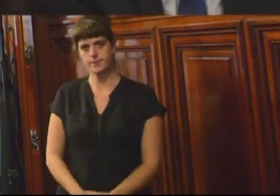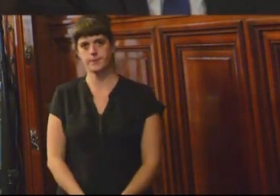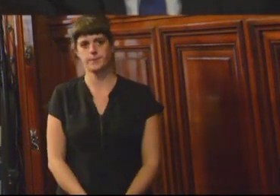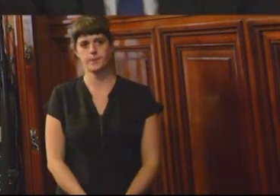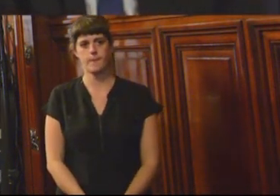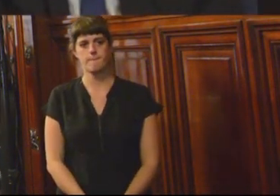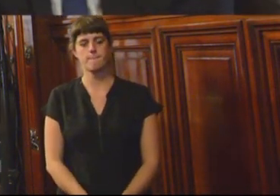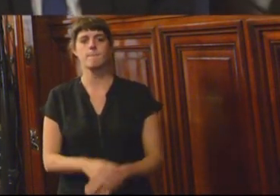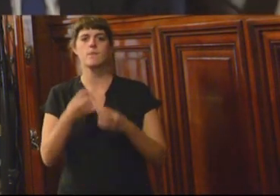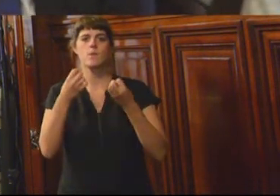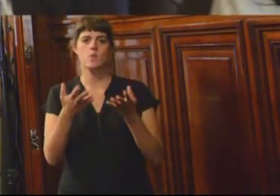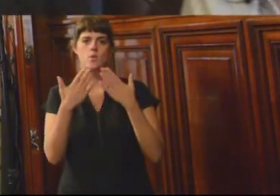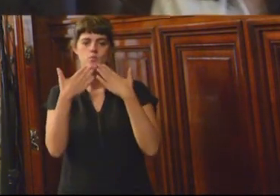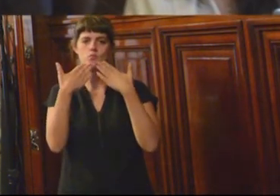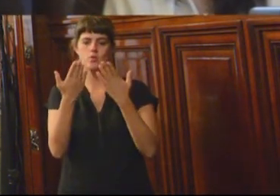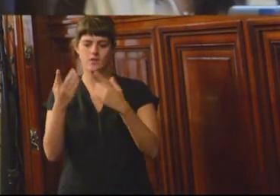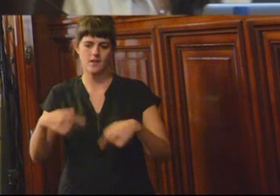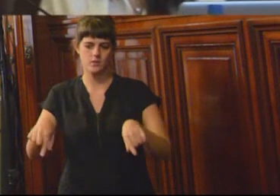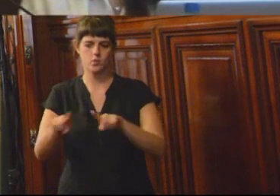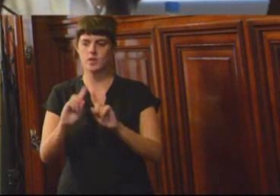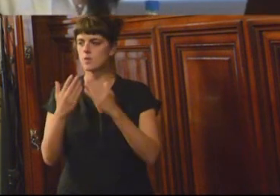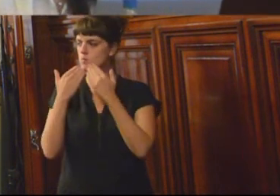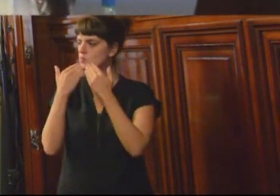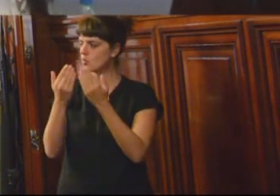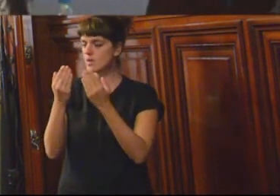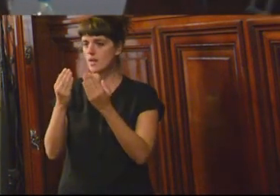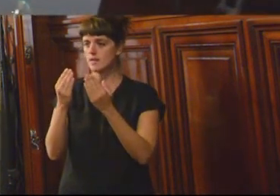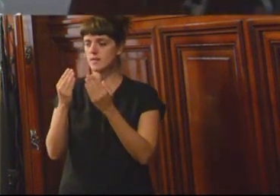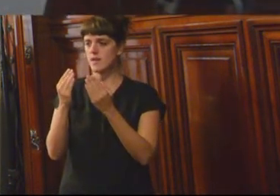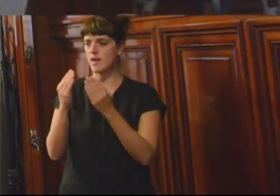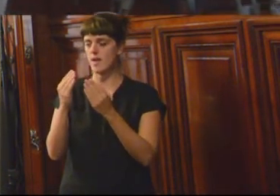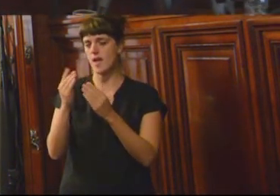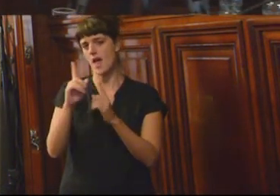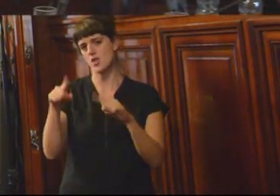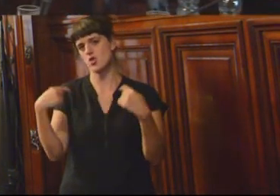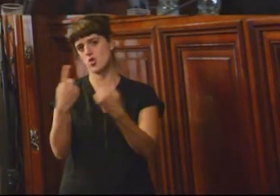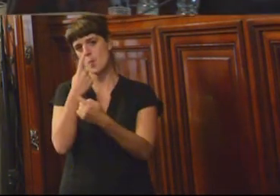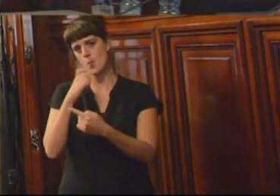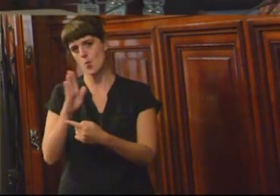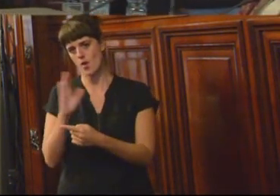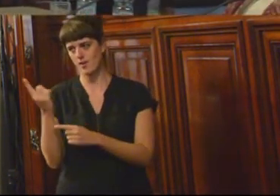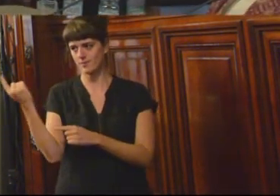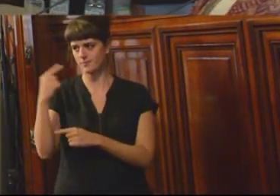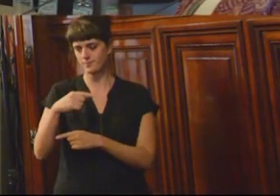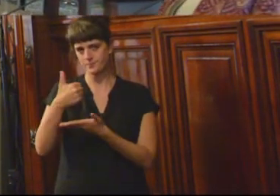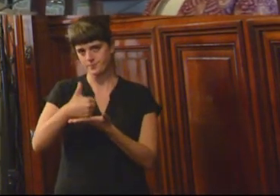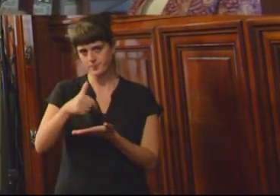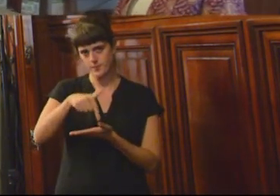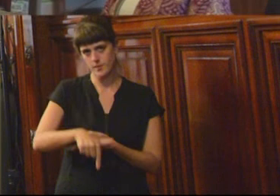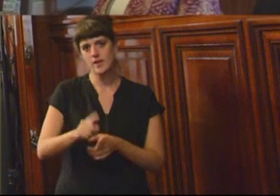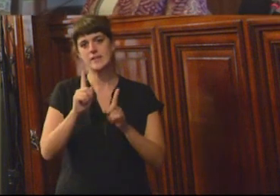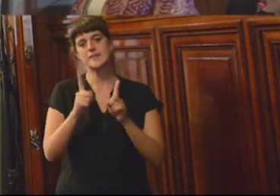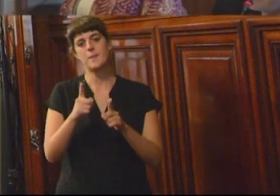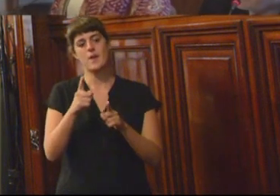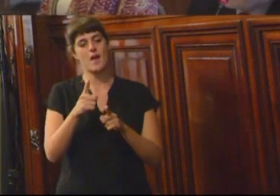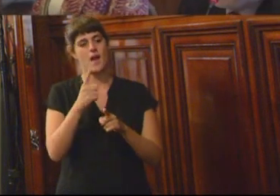Bueno, muchas gracias a ustedes, muchas gracias a todos y a todas los que nos han acompañado y a quienes nos han seguido la audiencia